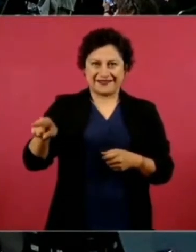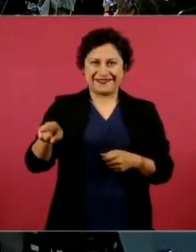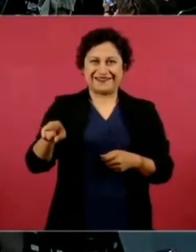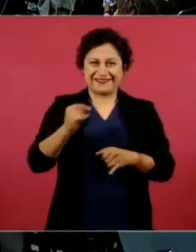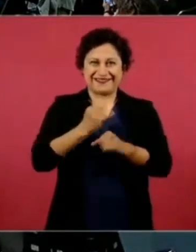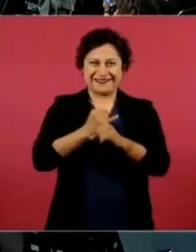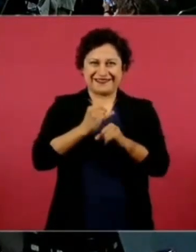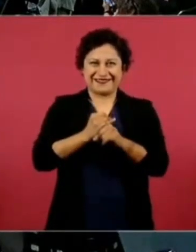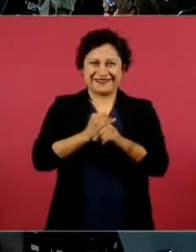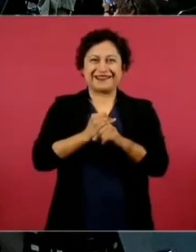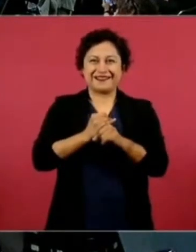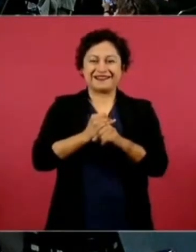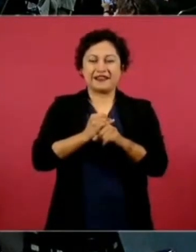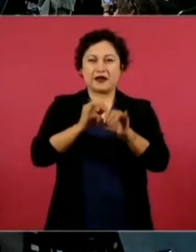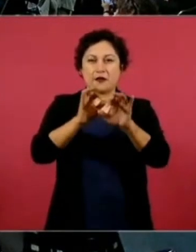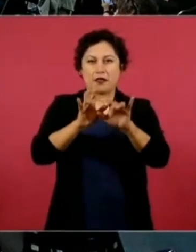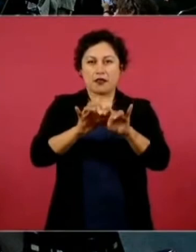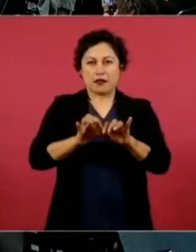se pensaba que